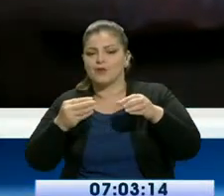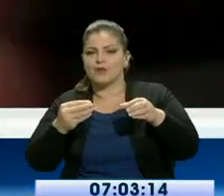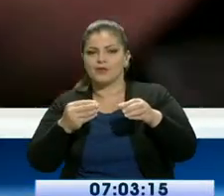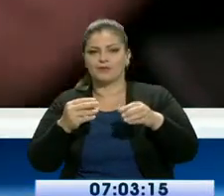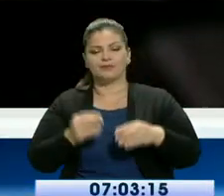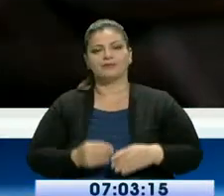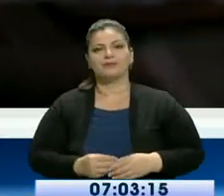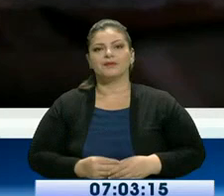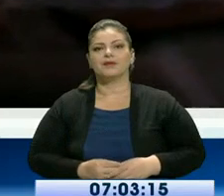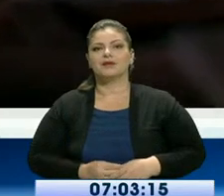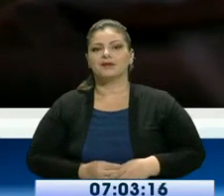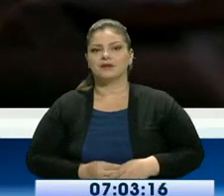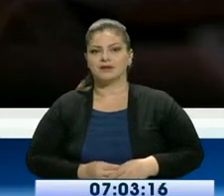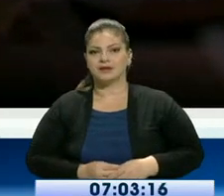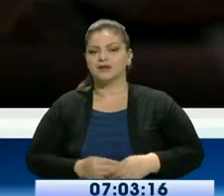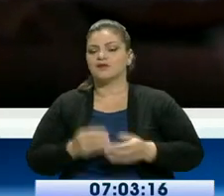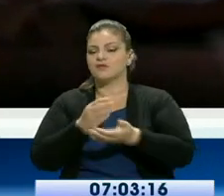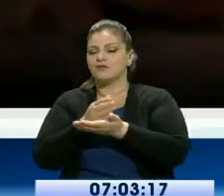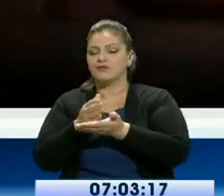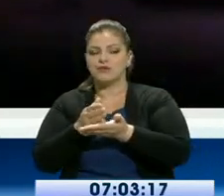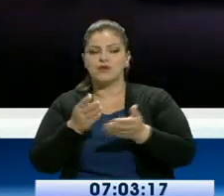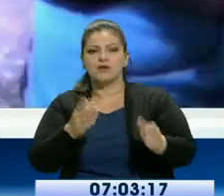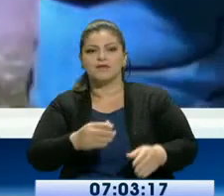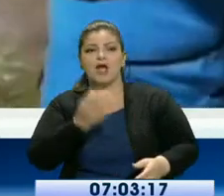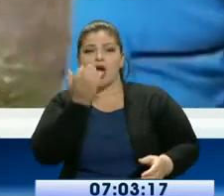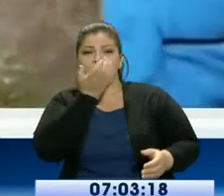dejamos las nueve, diez horas en el chanchito.